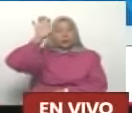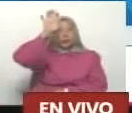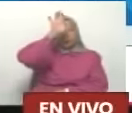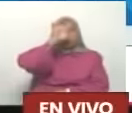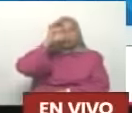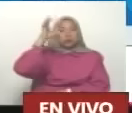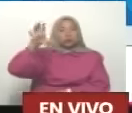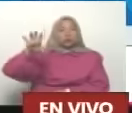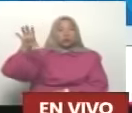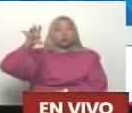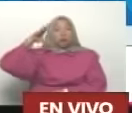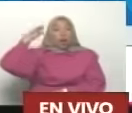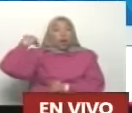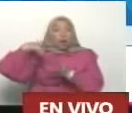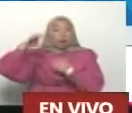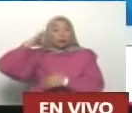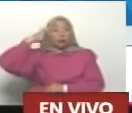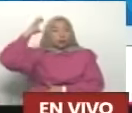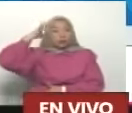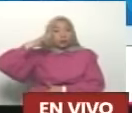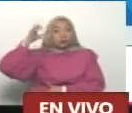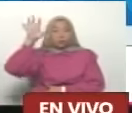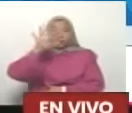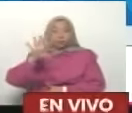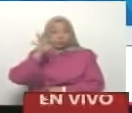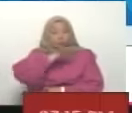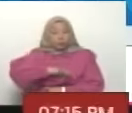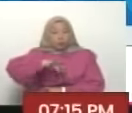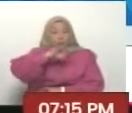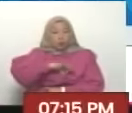países de la Europa entonces conocida como socialista